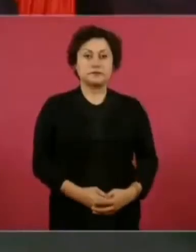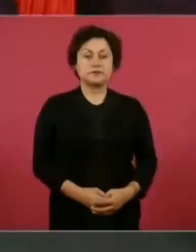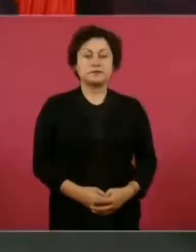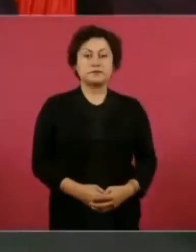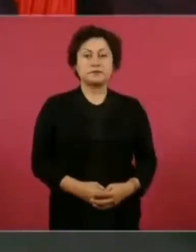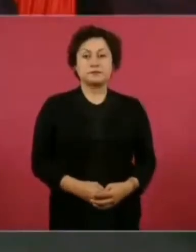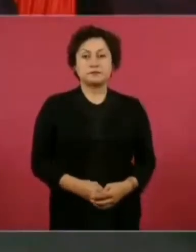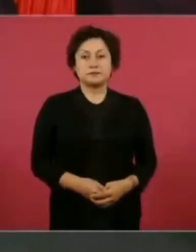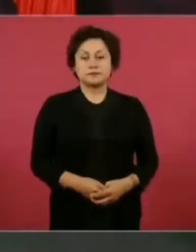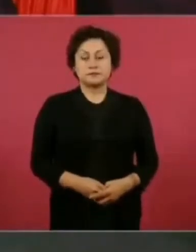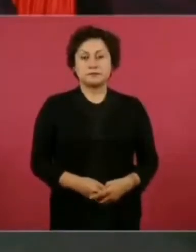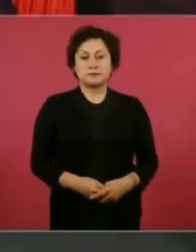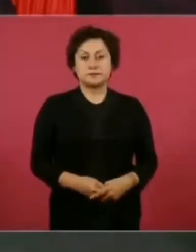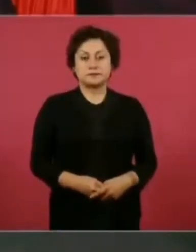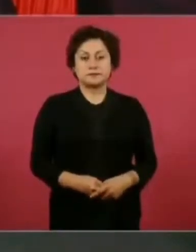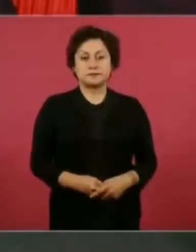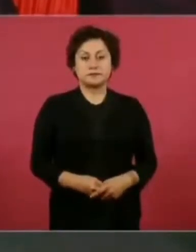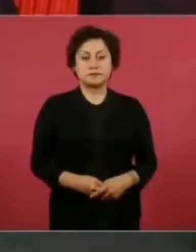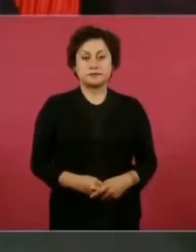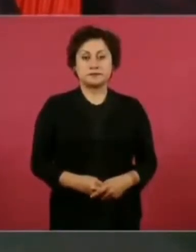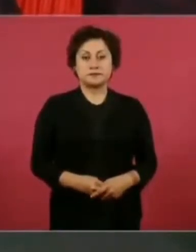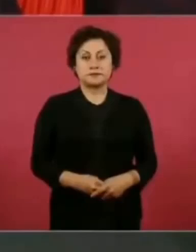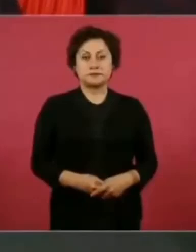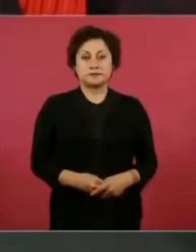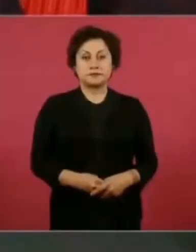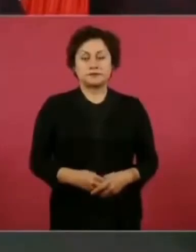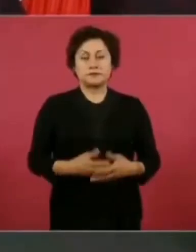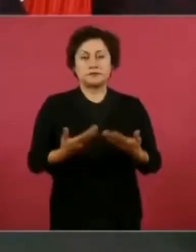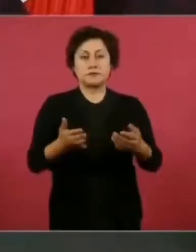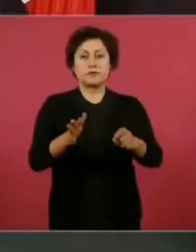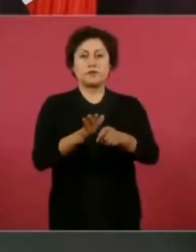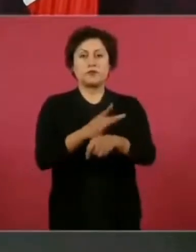a los enfermos como pacientes,